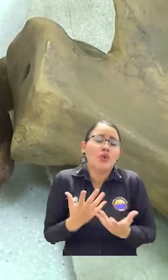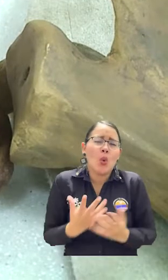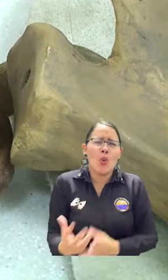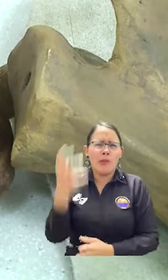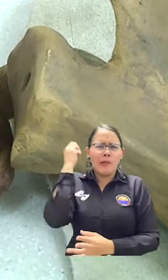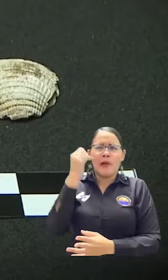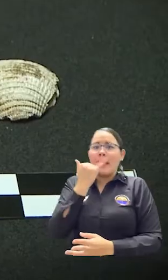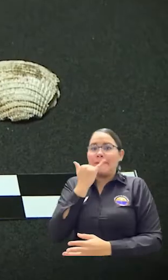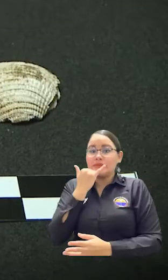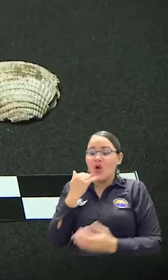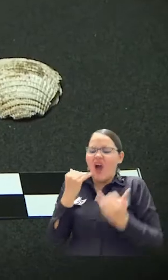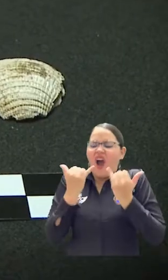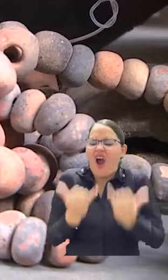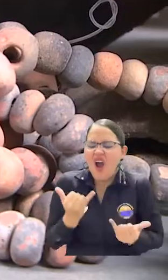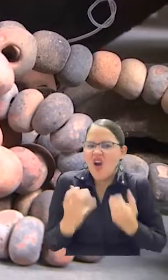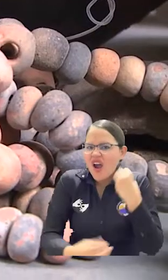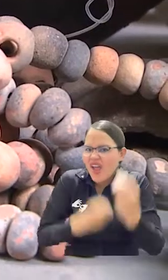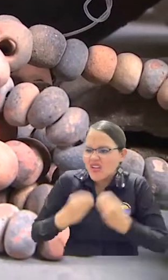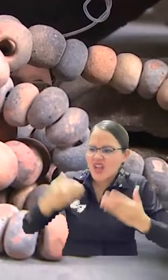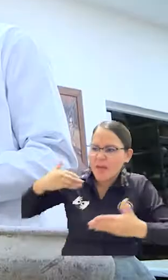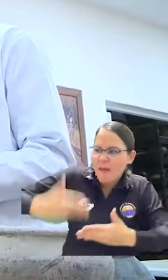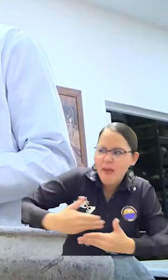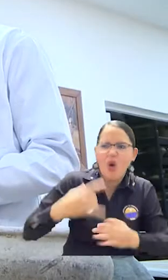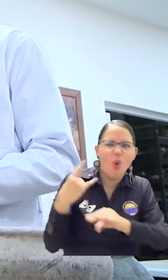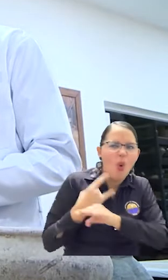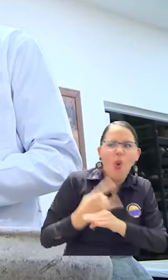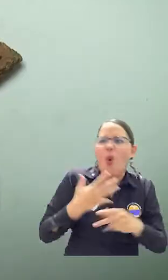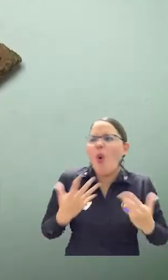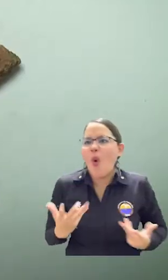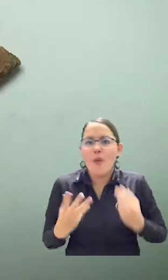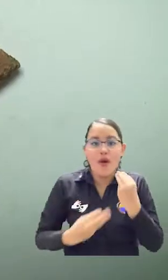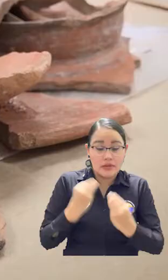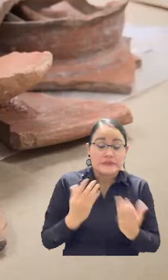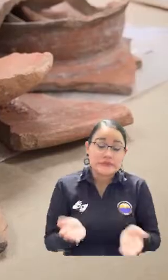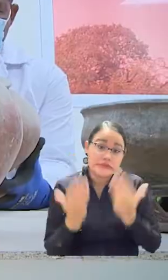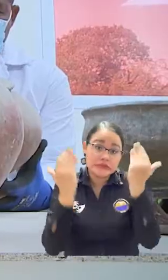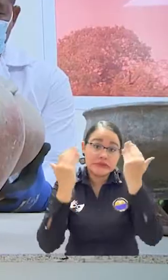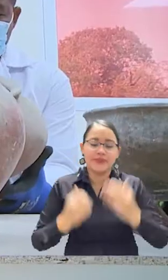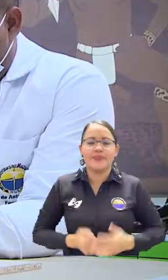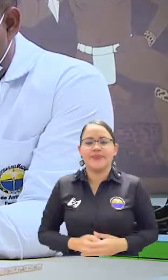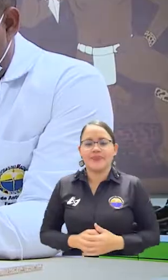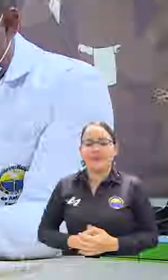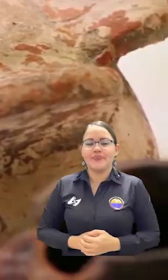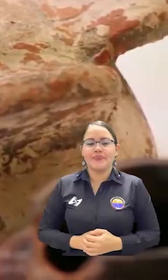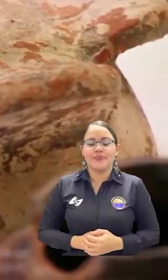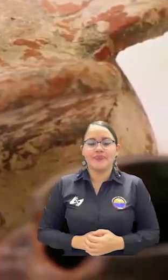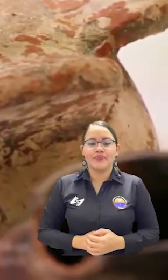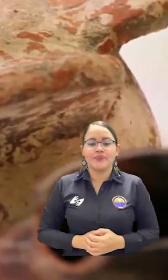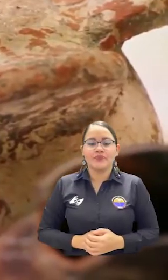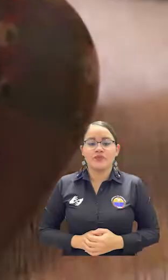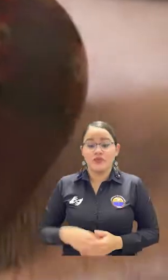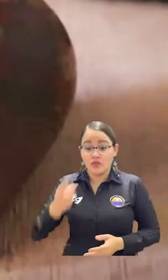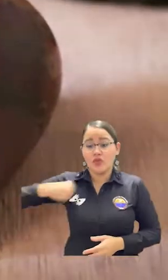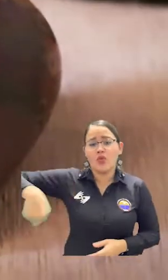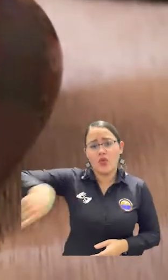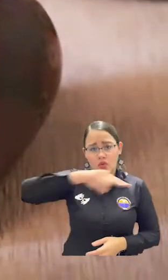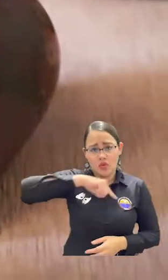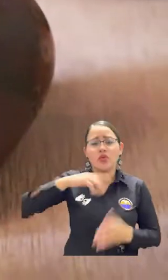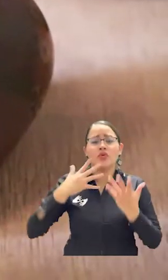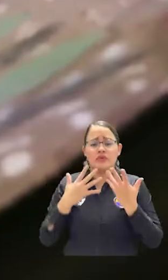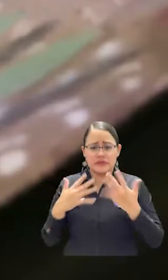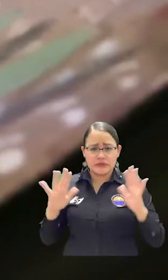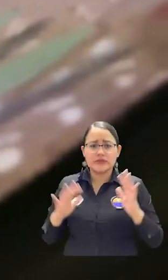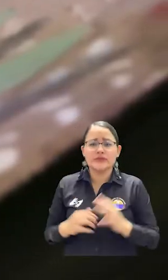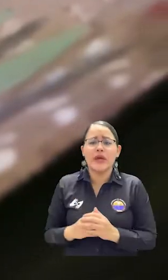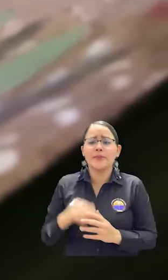en términos del conocimiento de nuestro pasado, de la conservación, preservación y uso social del patrimonio arqueológico en